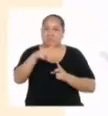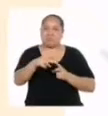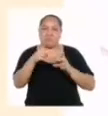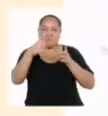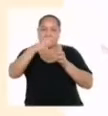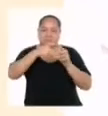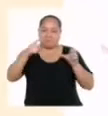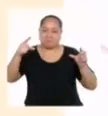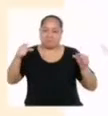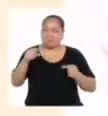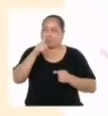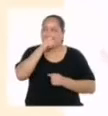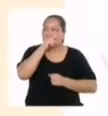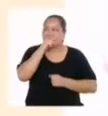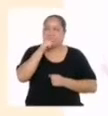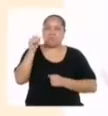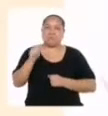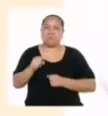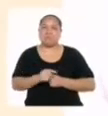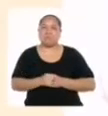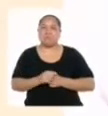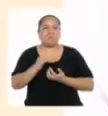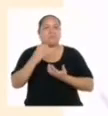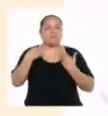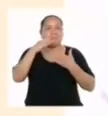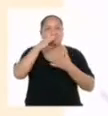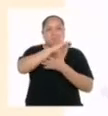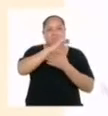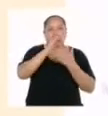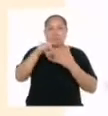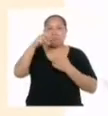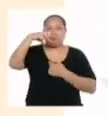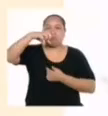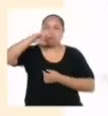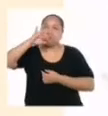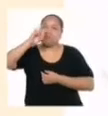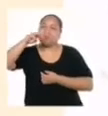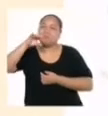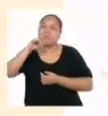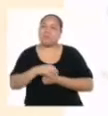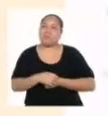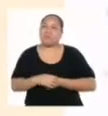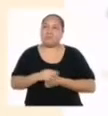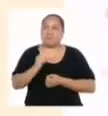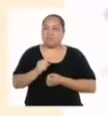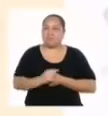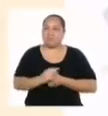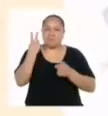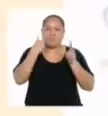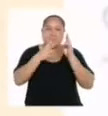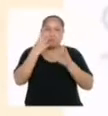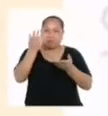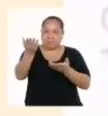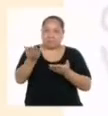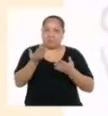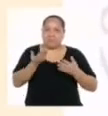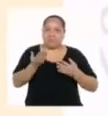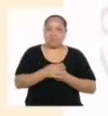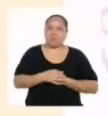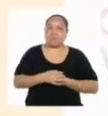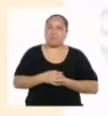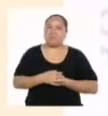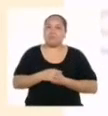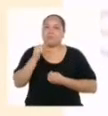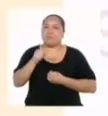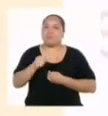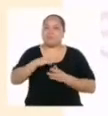chocolates tiene un montón de propiedades de los prismas. Y aún hay más, Yanira. Veo que entre las cosas que trajiste hay